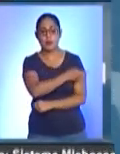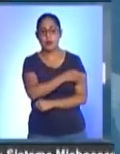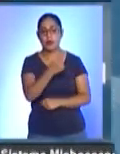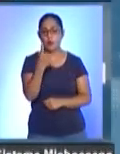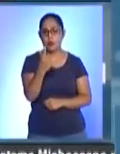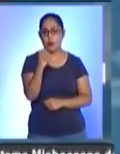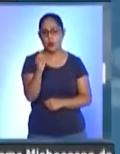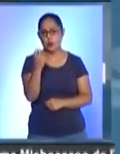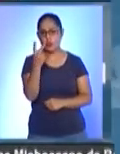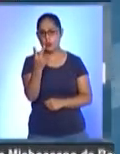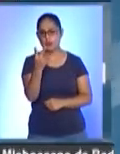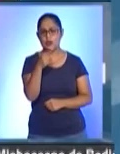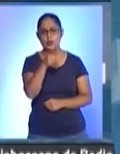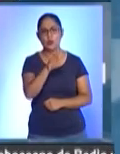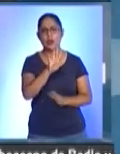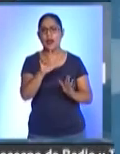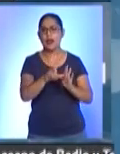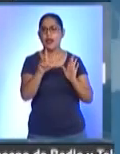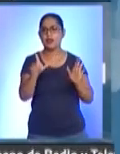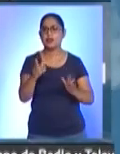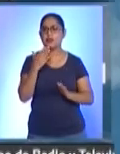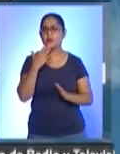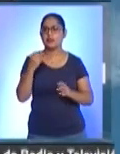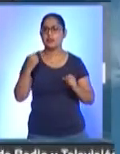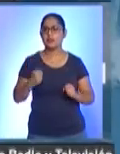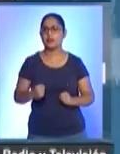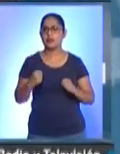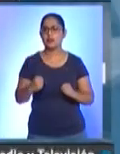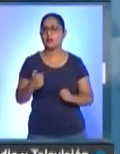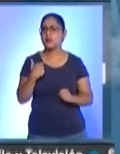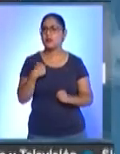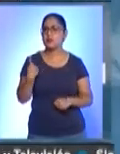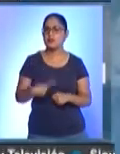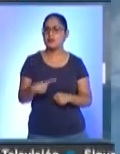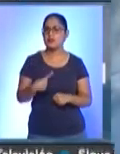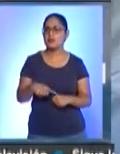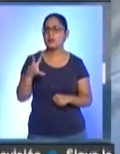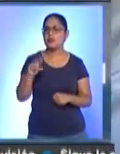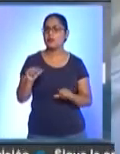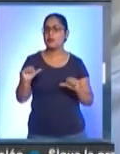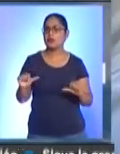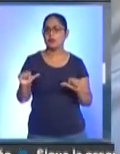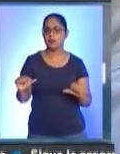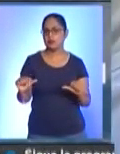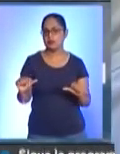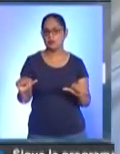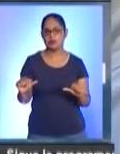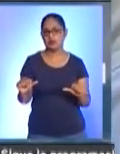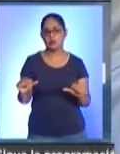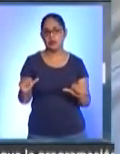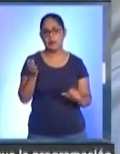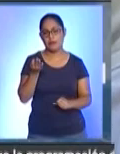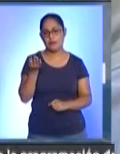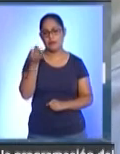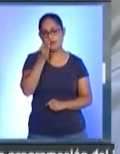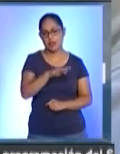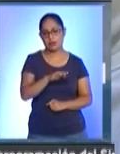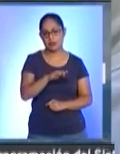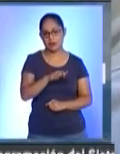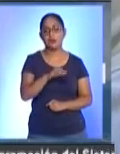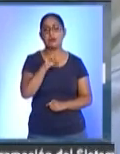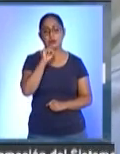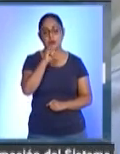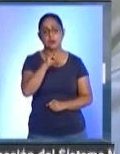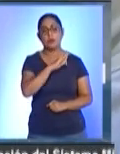y crees que ya estás totalmente seguro y no te vas a enfermar. Y eso es un sentimiento de seguridad falso, porque sí te puedes